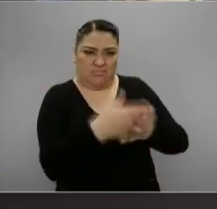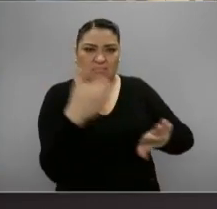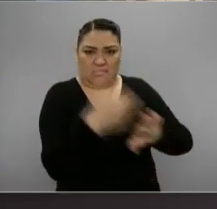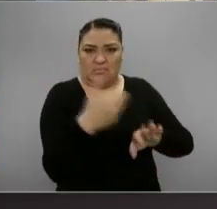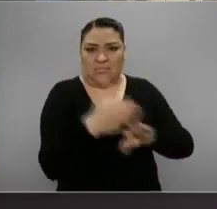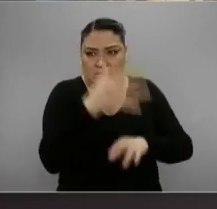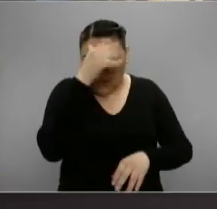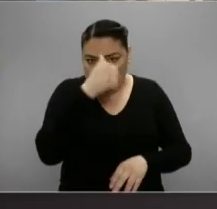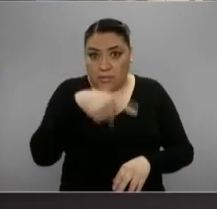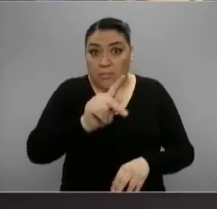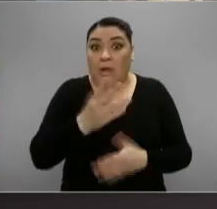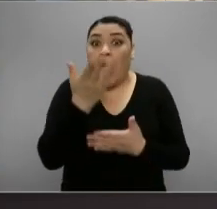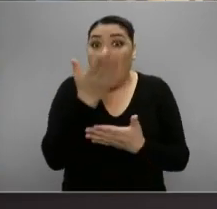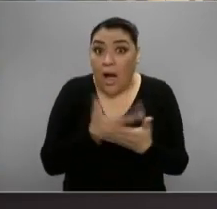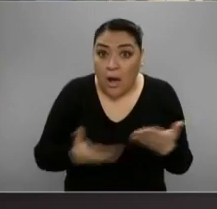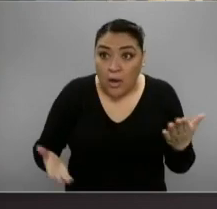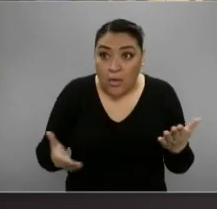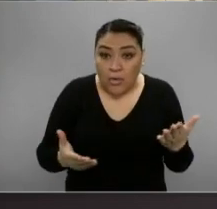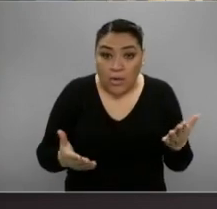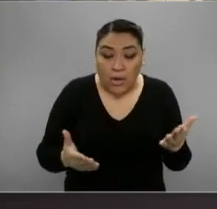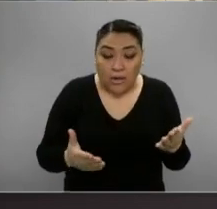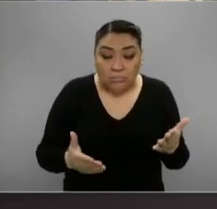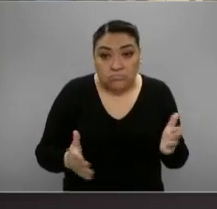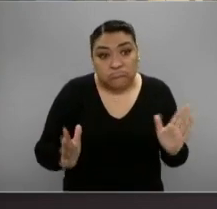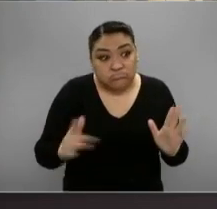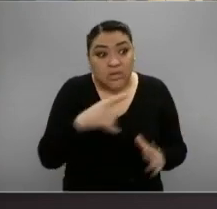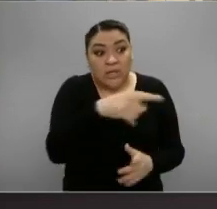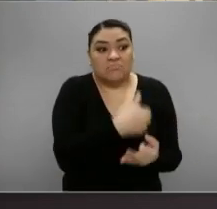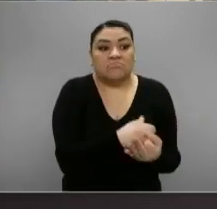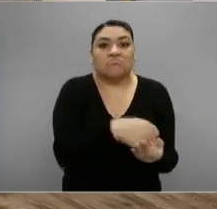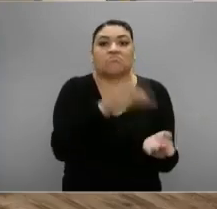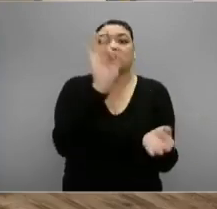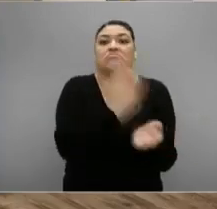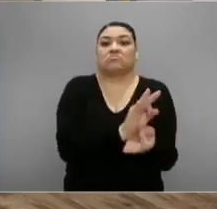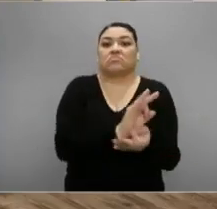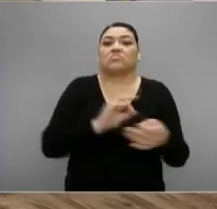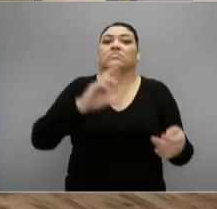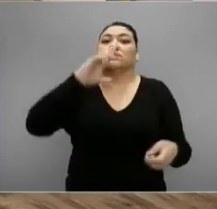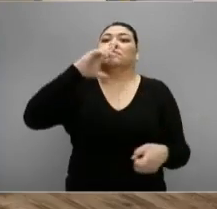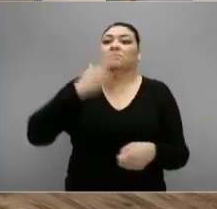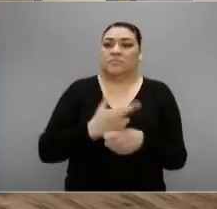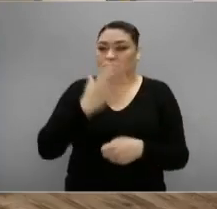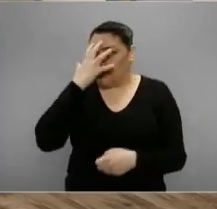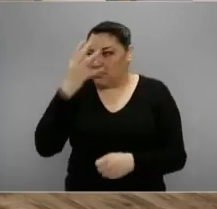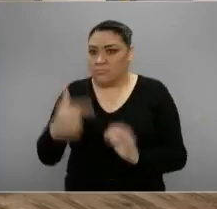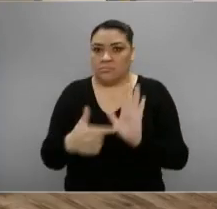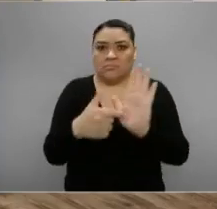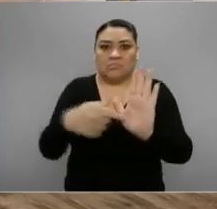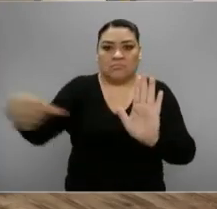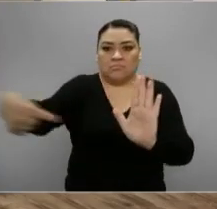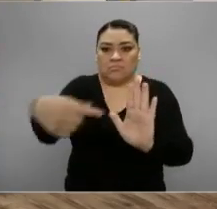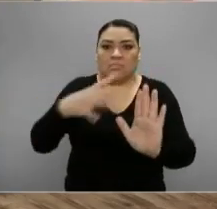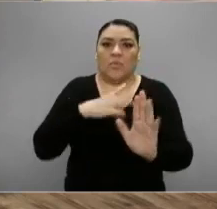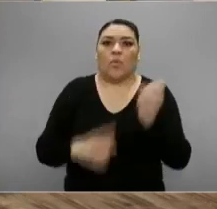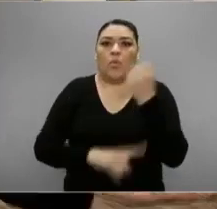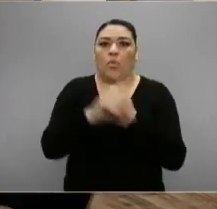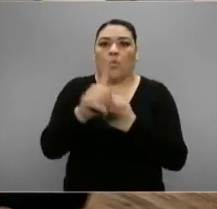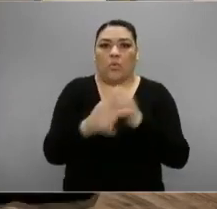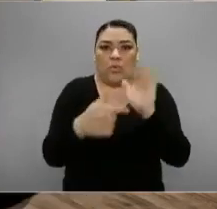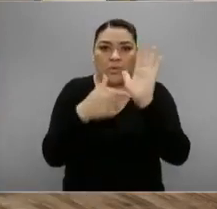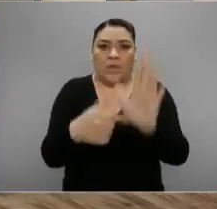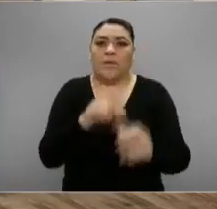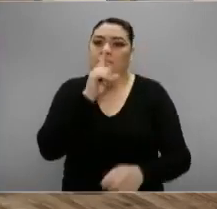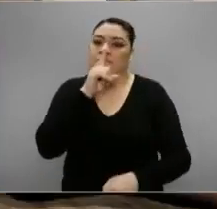Pero a mí me parece que lo mínimo es esta responsabilidad de decir, oigan, pues ahí están los casos, no los